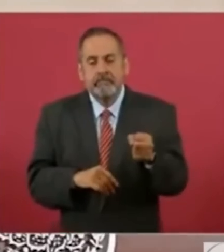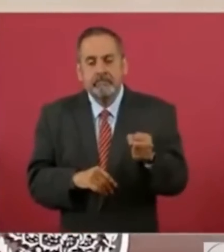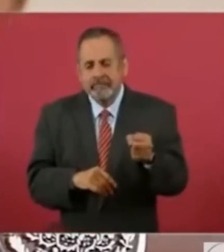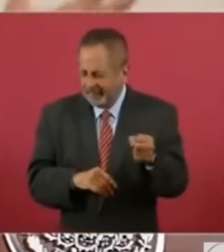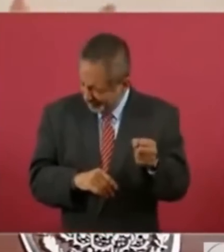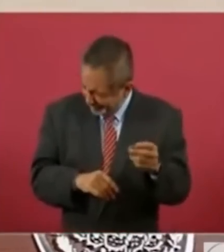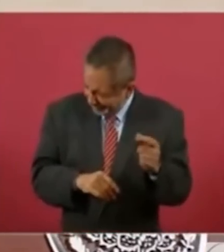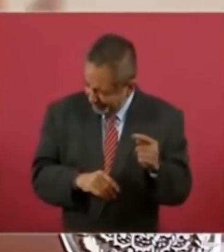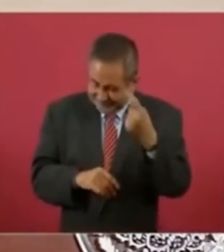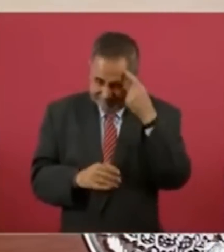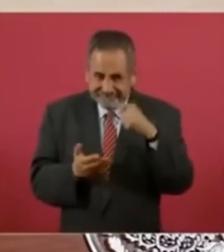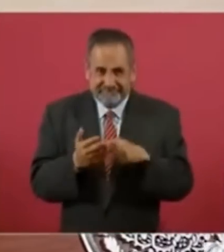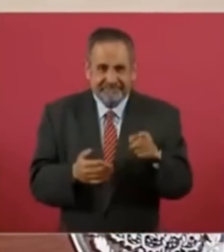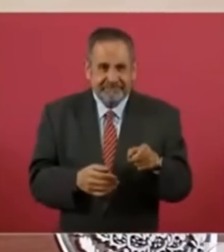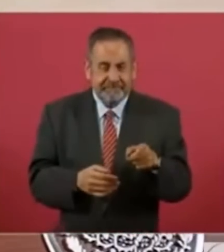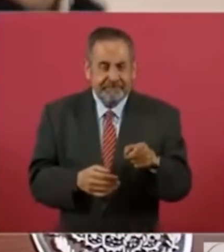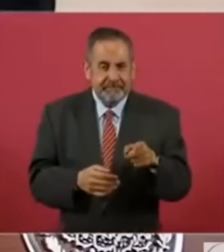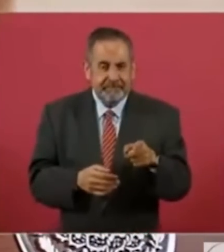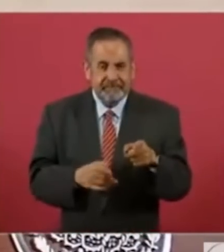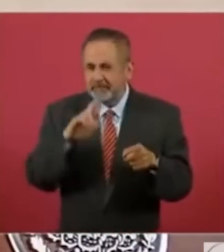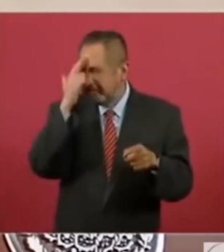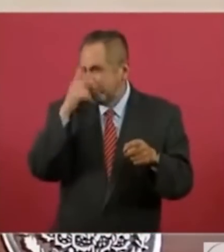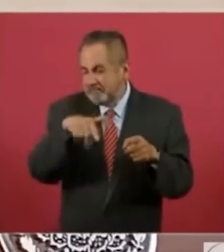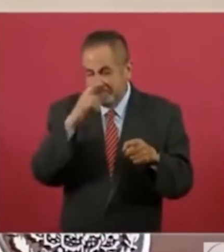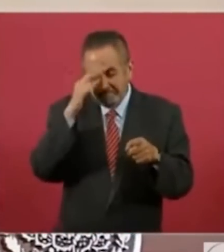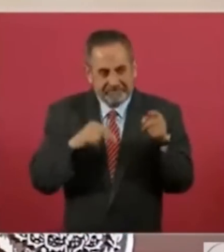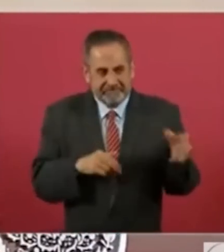yo creo que nadie se acuerda.